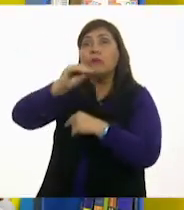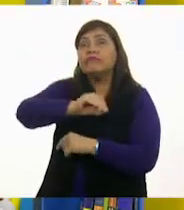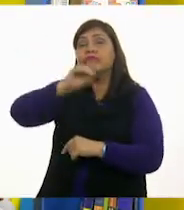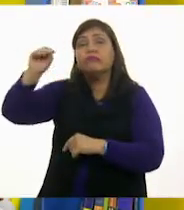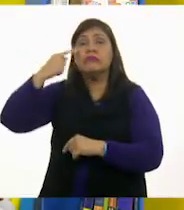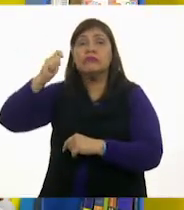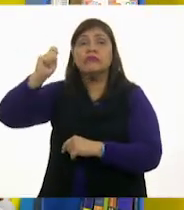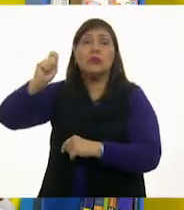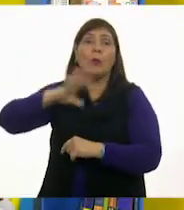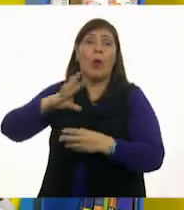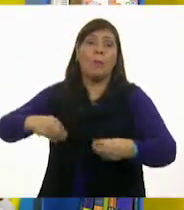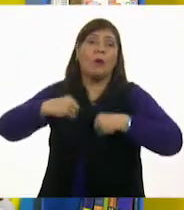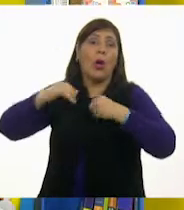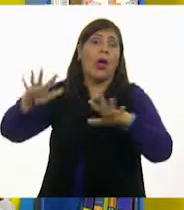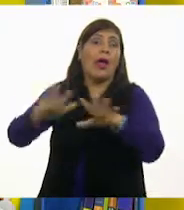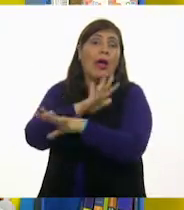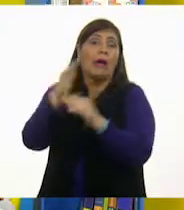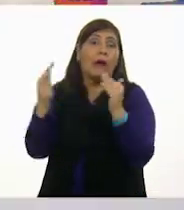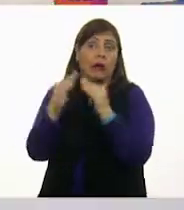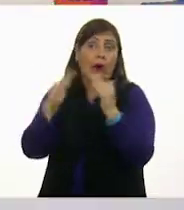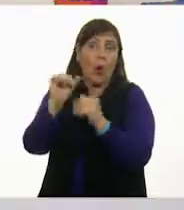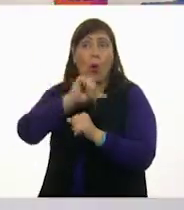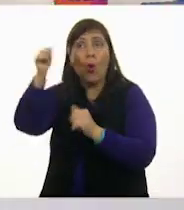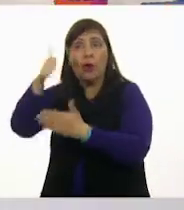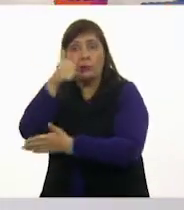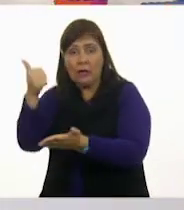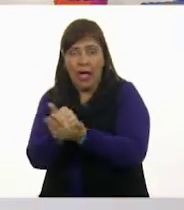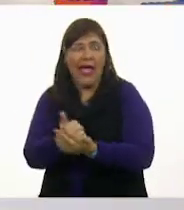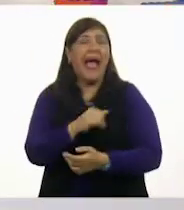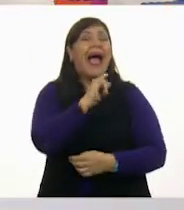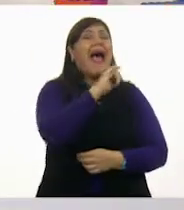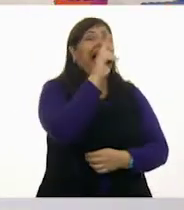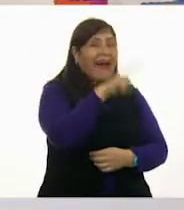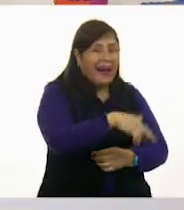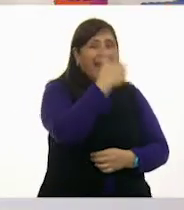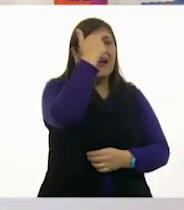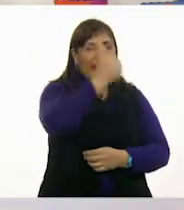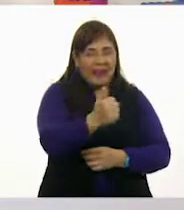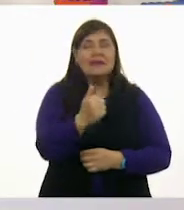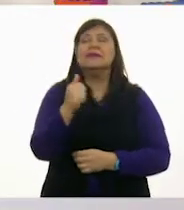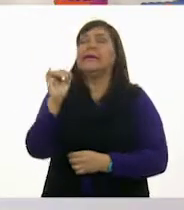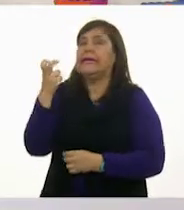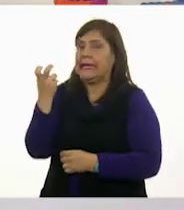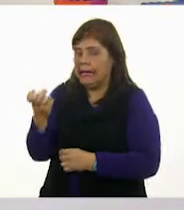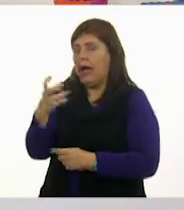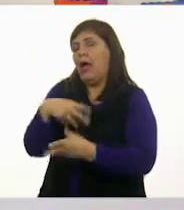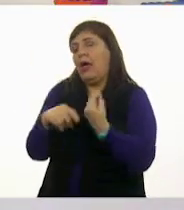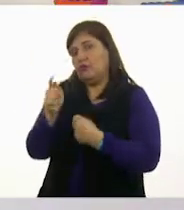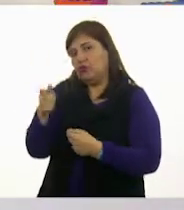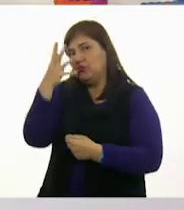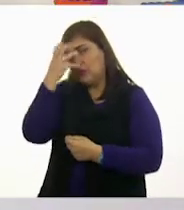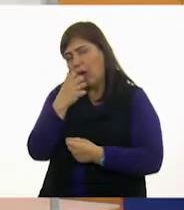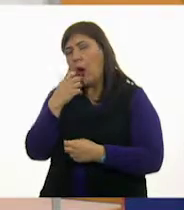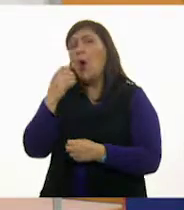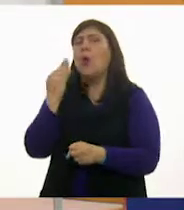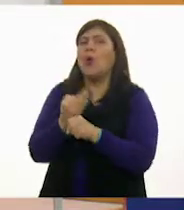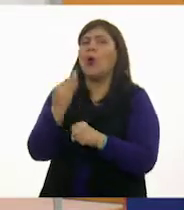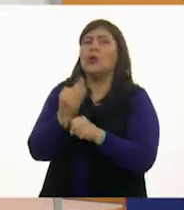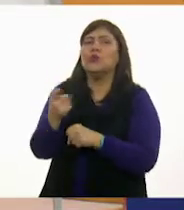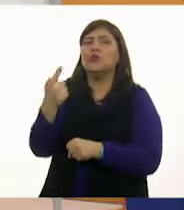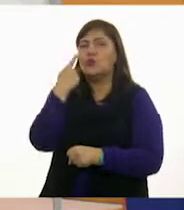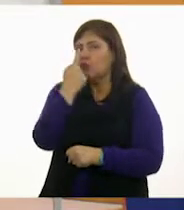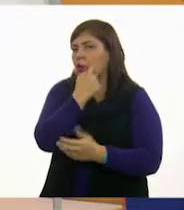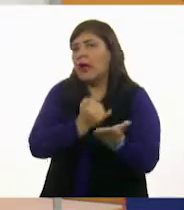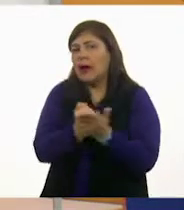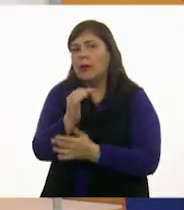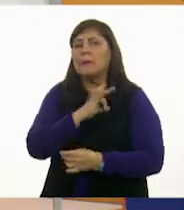ciudad? Es cierto, tienes toda la razón. Eso es lo que lo causó. Y ¿sabes qué? Ahora puedes tomar una decisión para